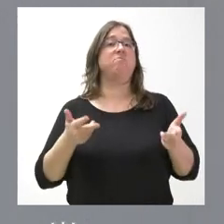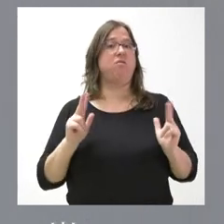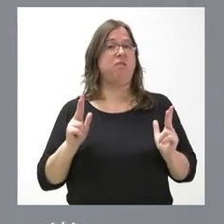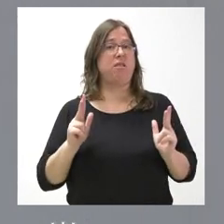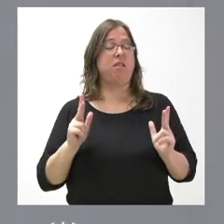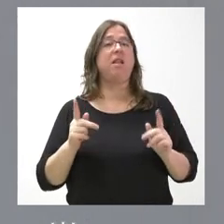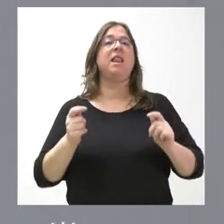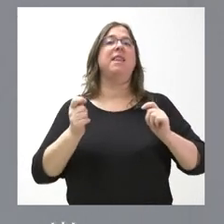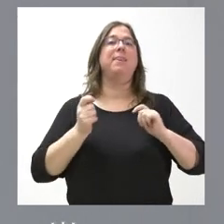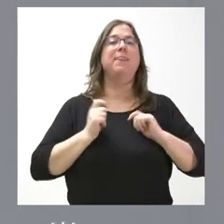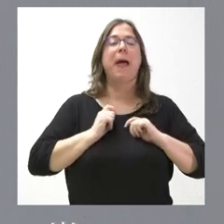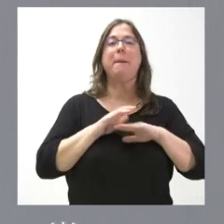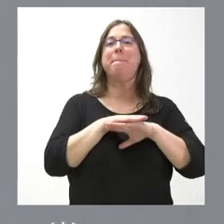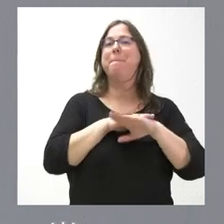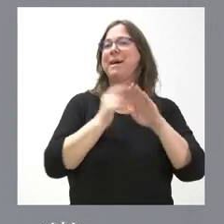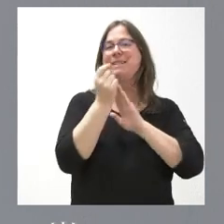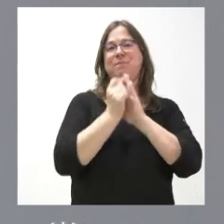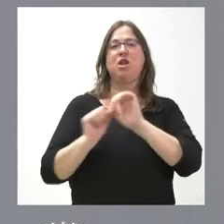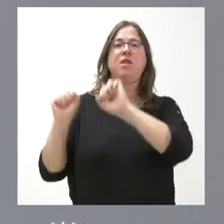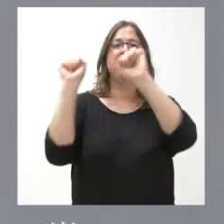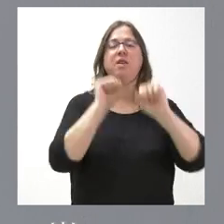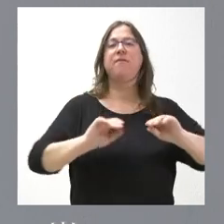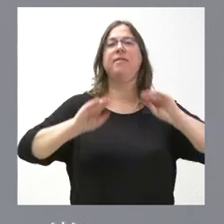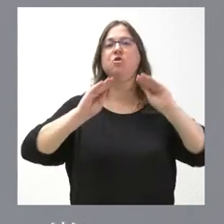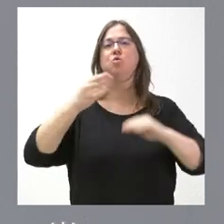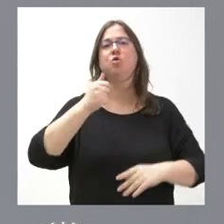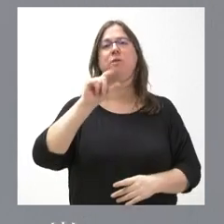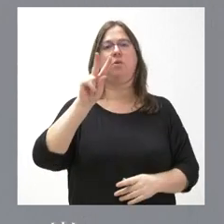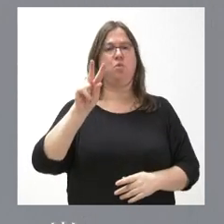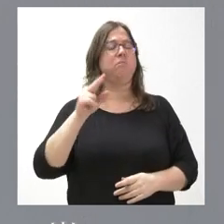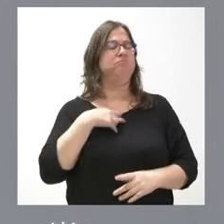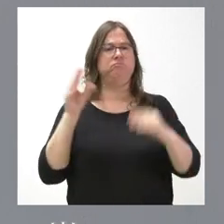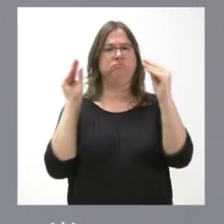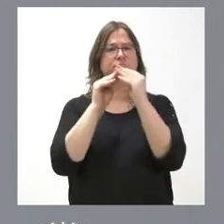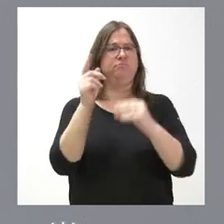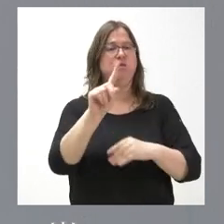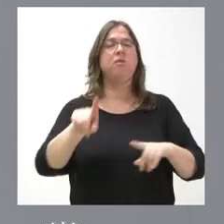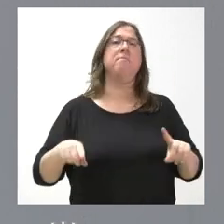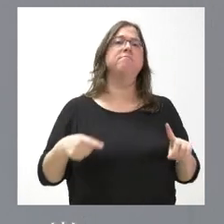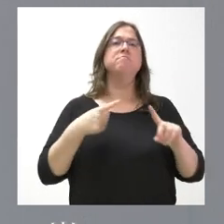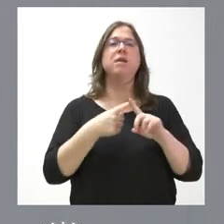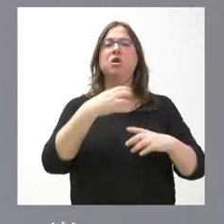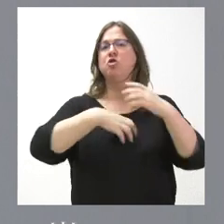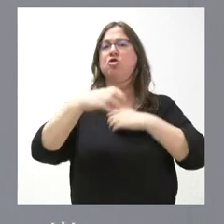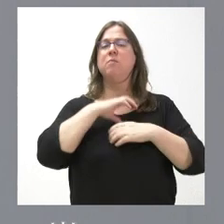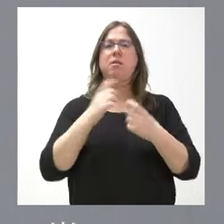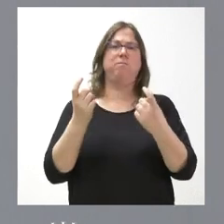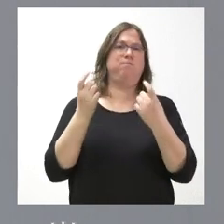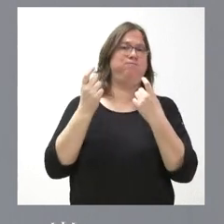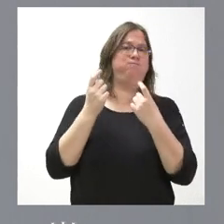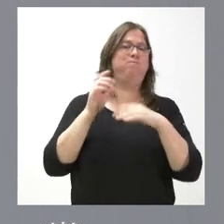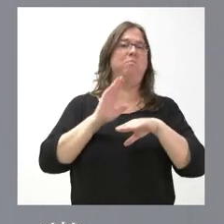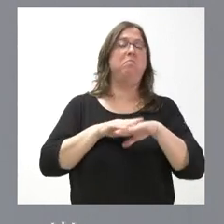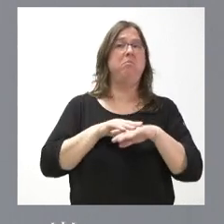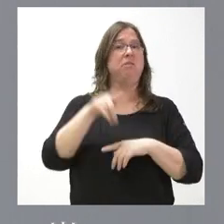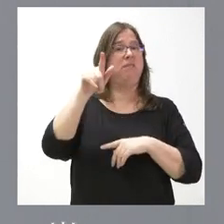inspirada en los principios y valores que defiende Bildu. Eso nosotros no lo podemos compartir y tampoco podemos recibir lecciones por parte de los que centran